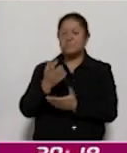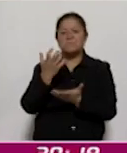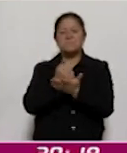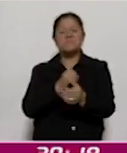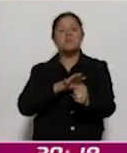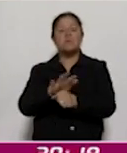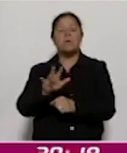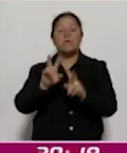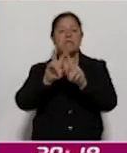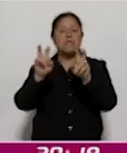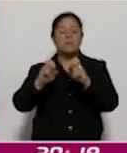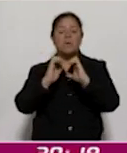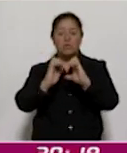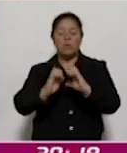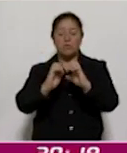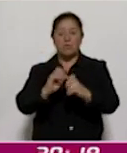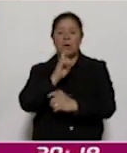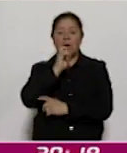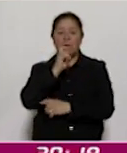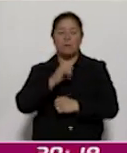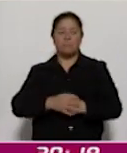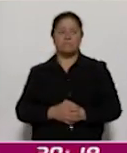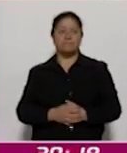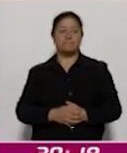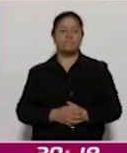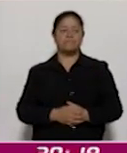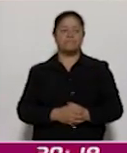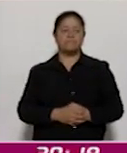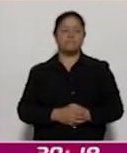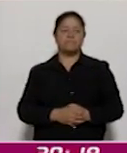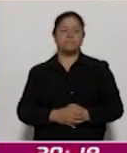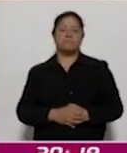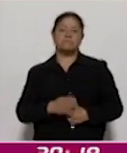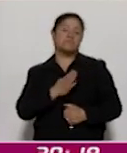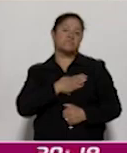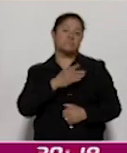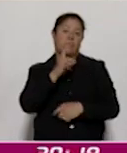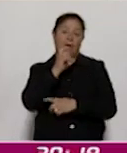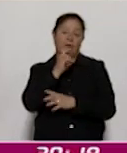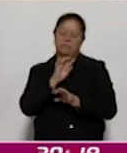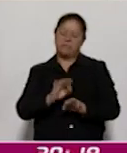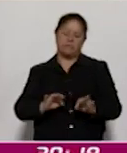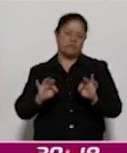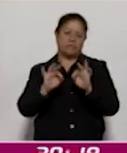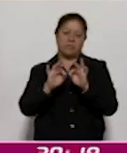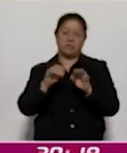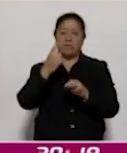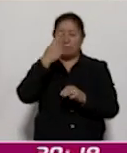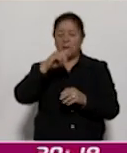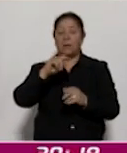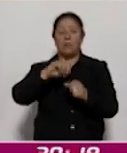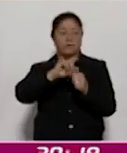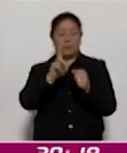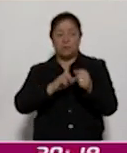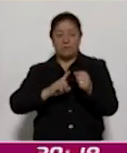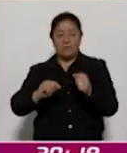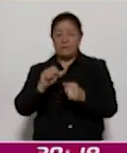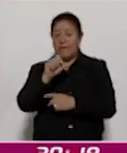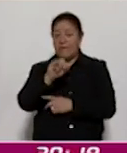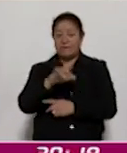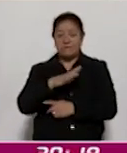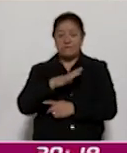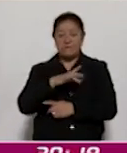logros en materia del cuidado del agua. Bueno, el agua es un reto importante para todo el país y esto hay que verlo de esa manera.